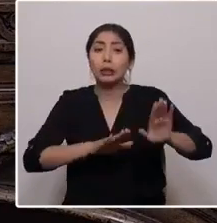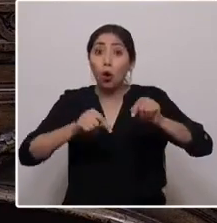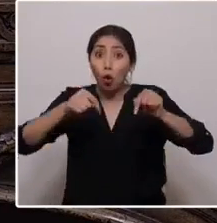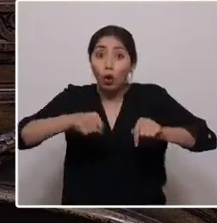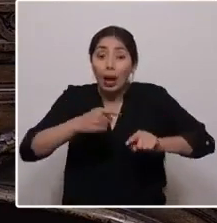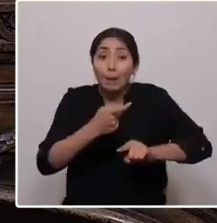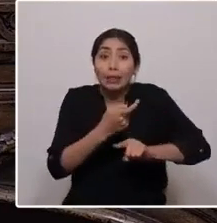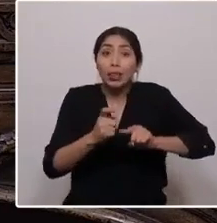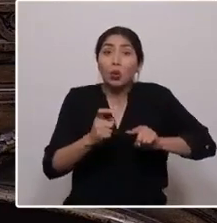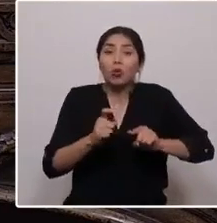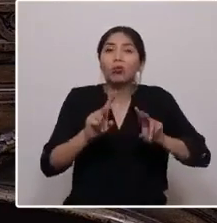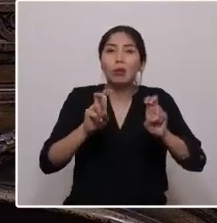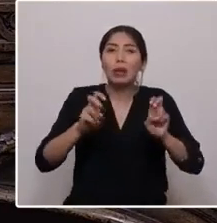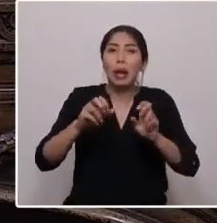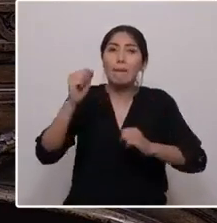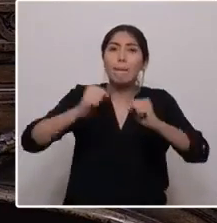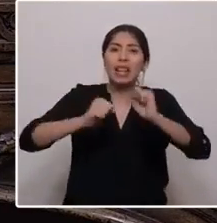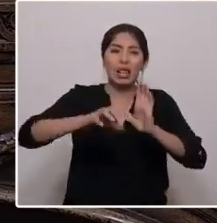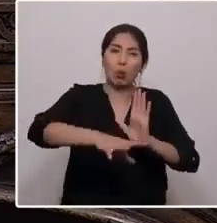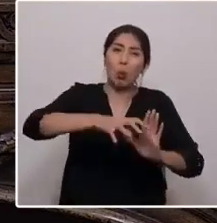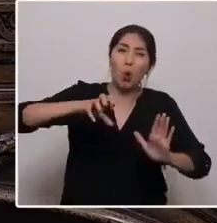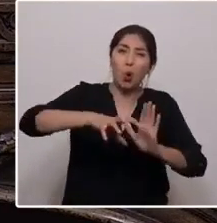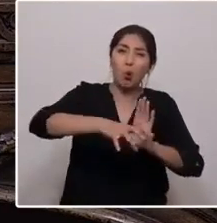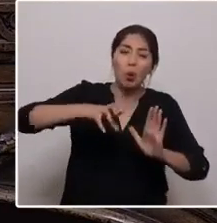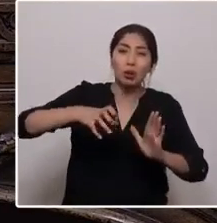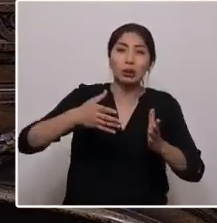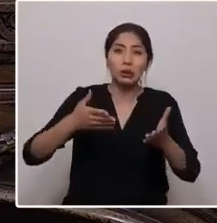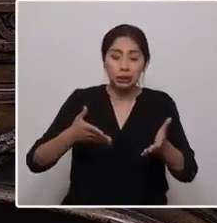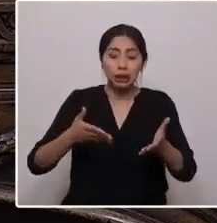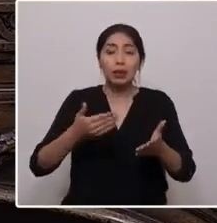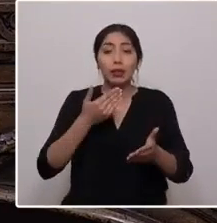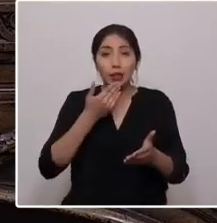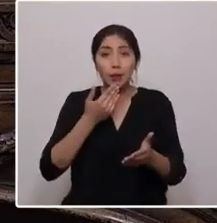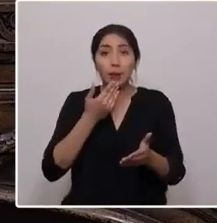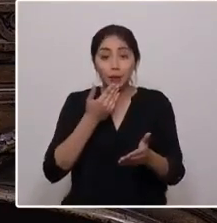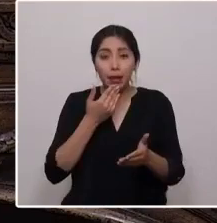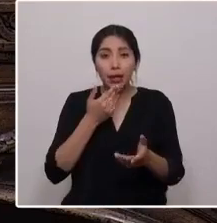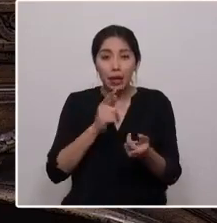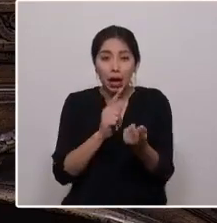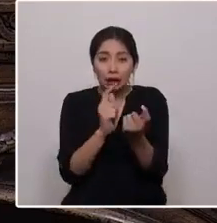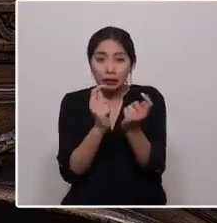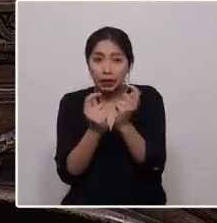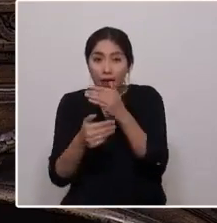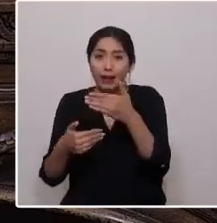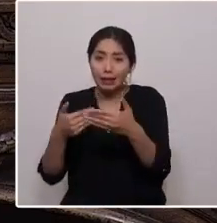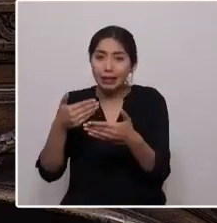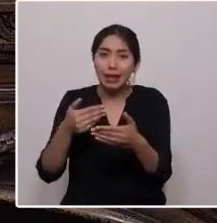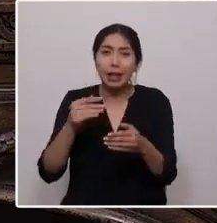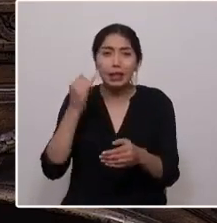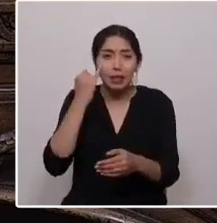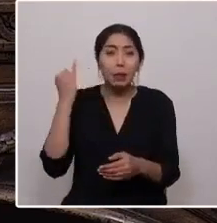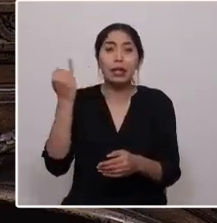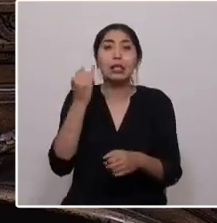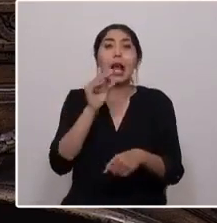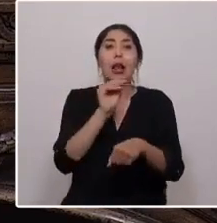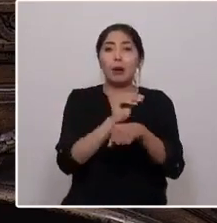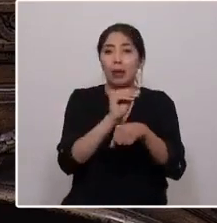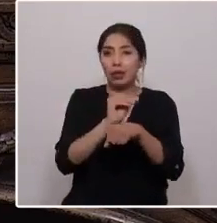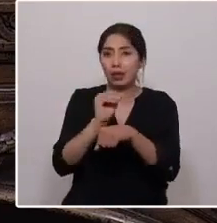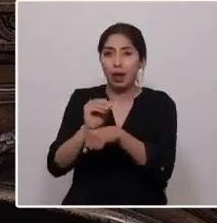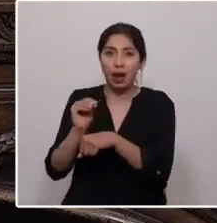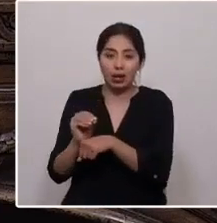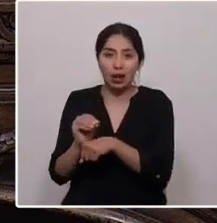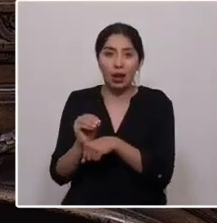extractivismo, y también transitar, entre otros, hacia la soberanía alimentaria y la restauración de los